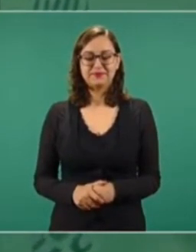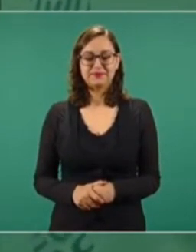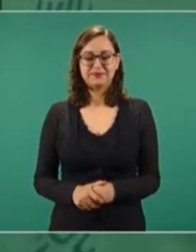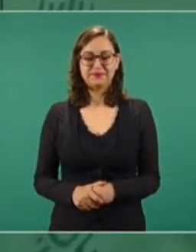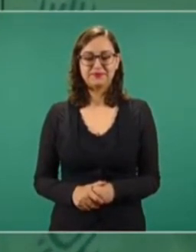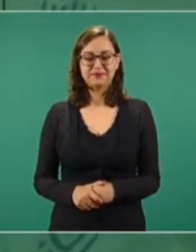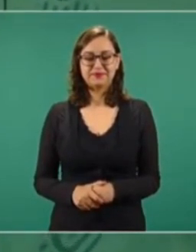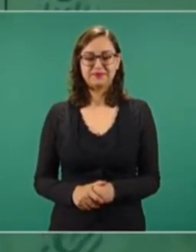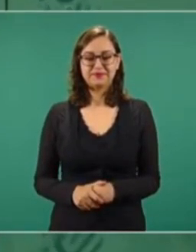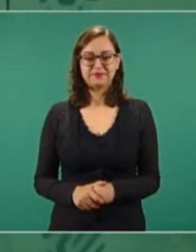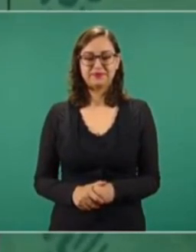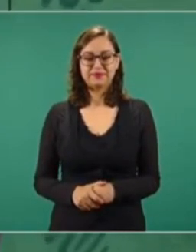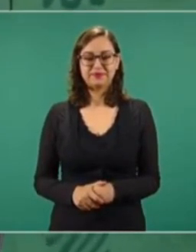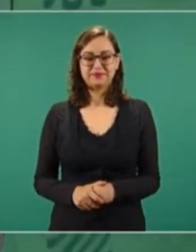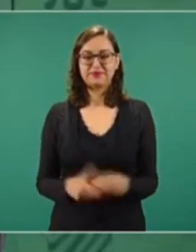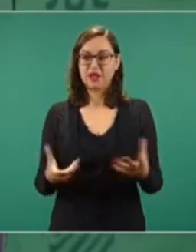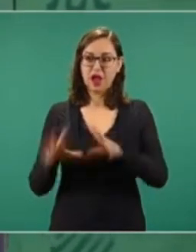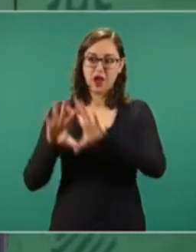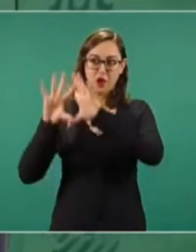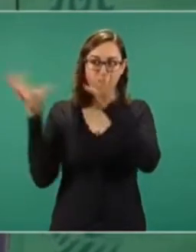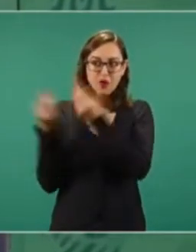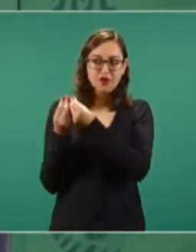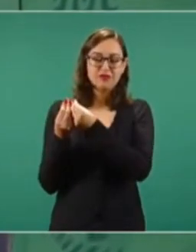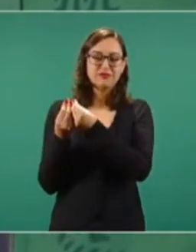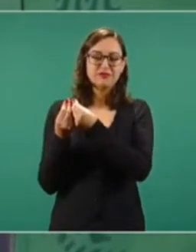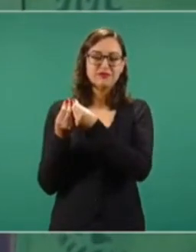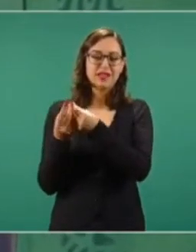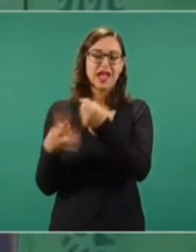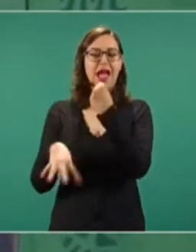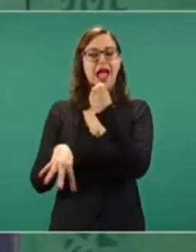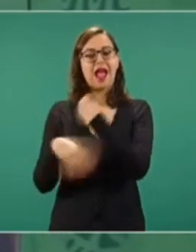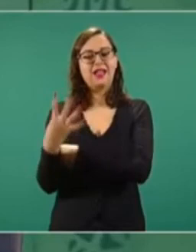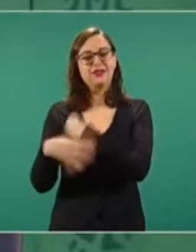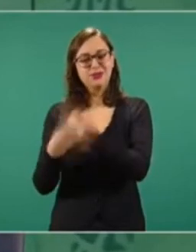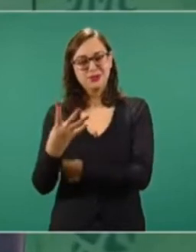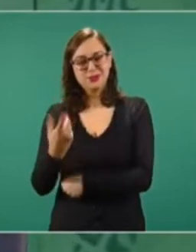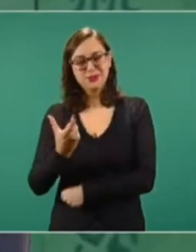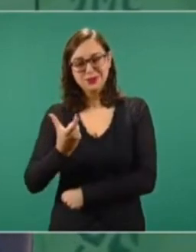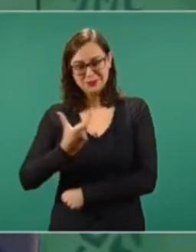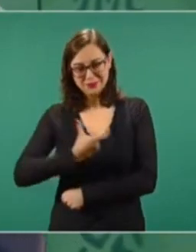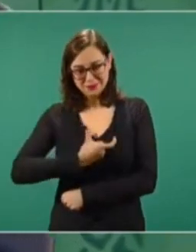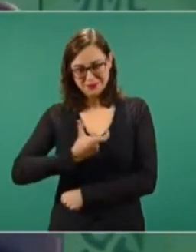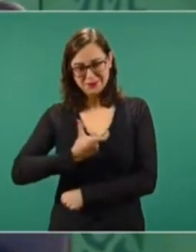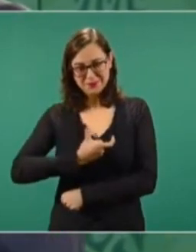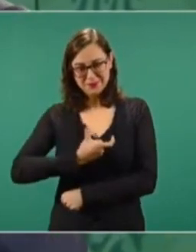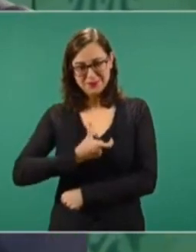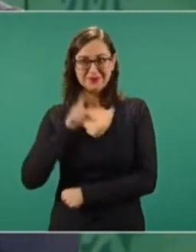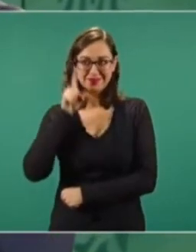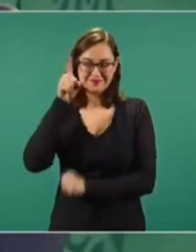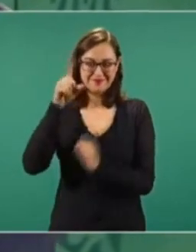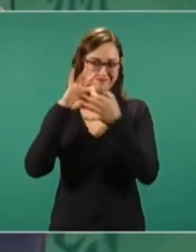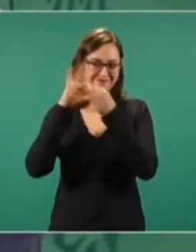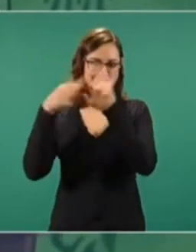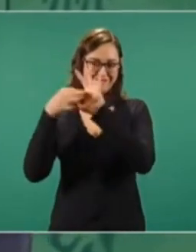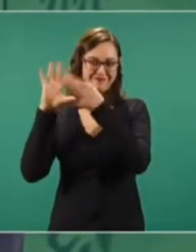Es la medalla 14 ya de los Juegos